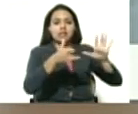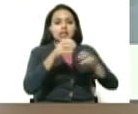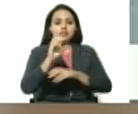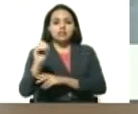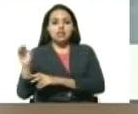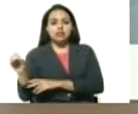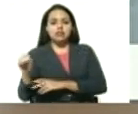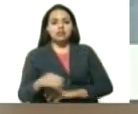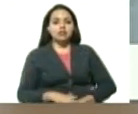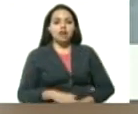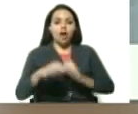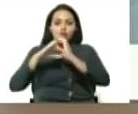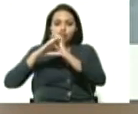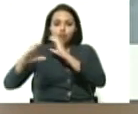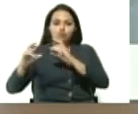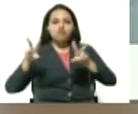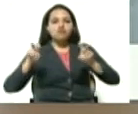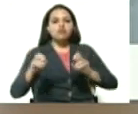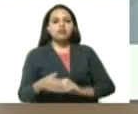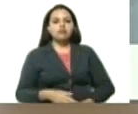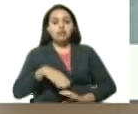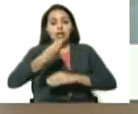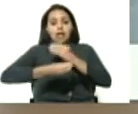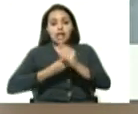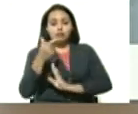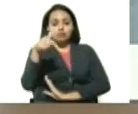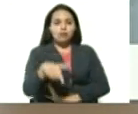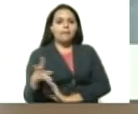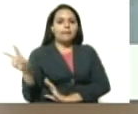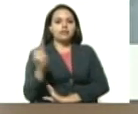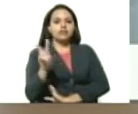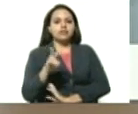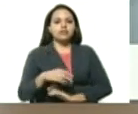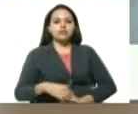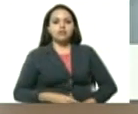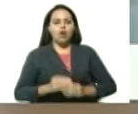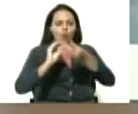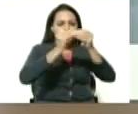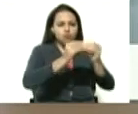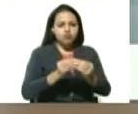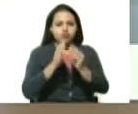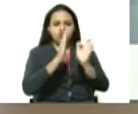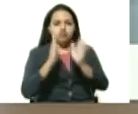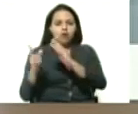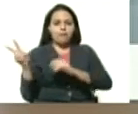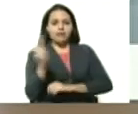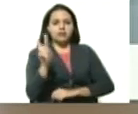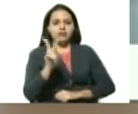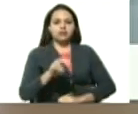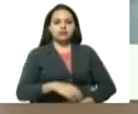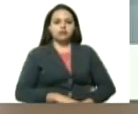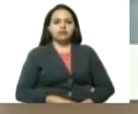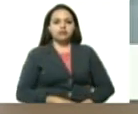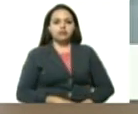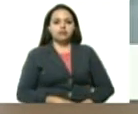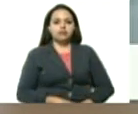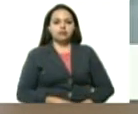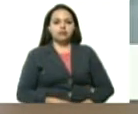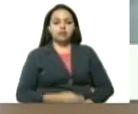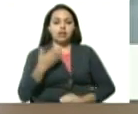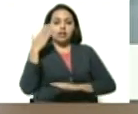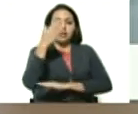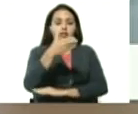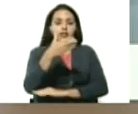autobuseras, hechas aquí, ensambladas en Venezuela. Y van, bueno,